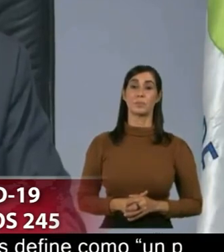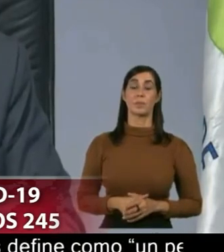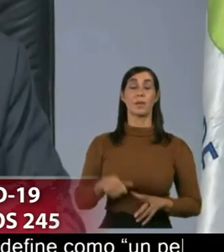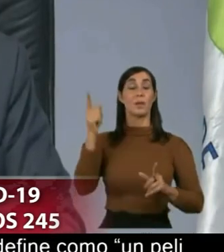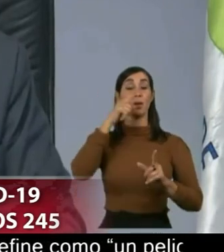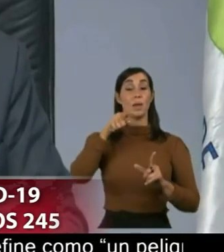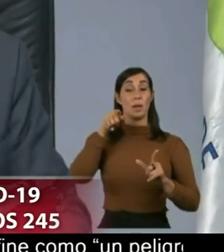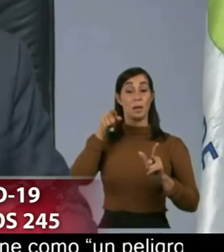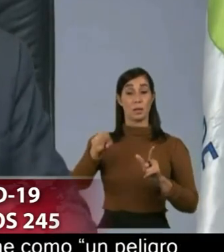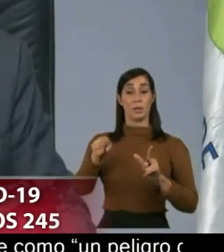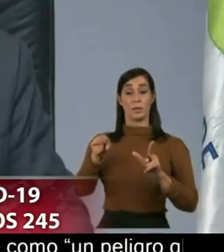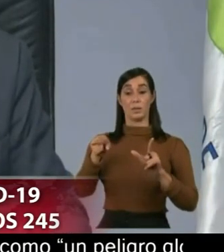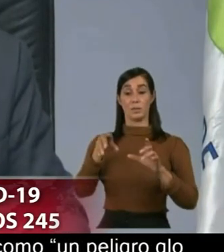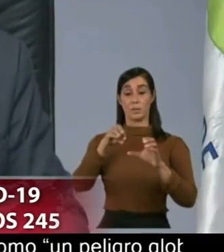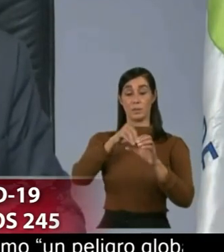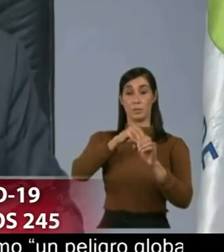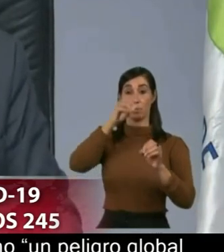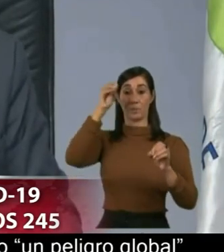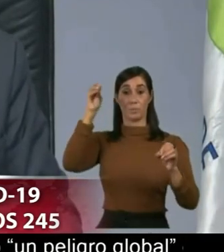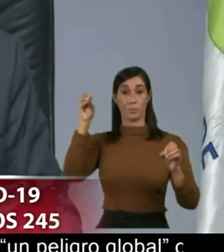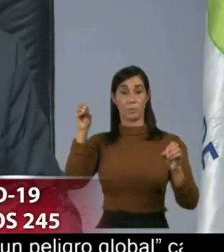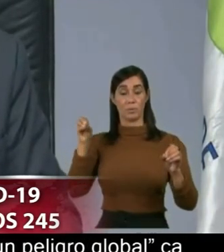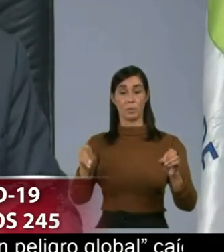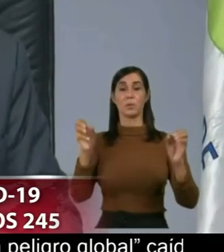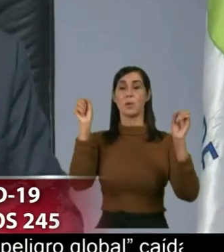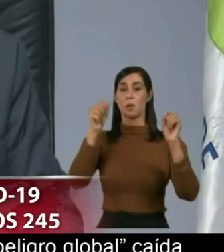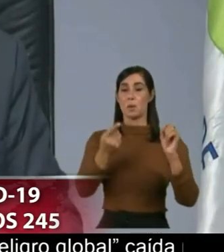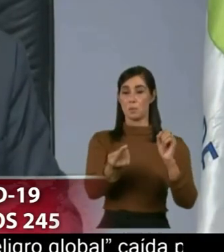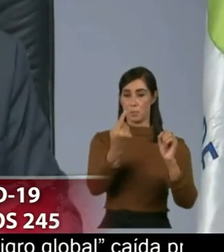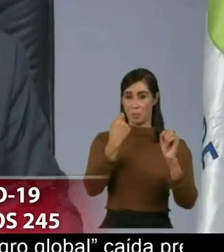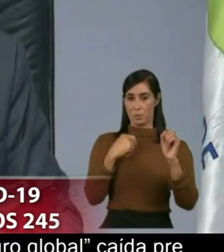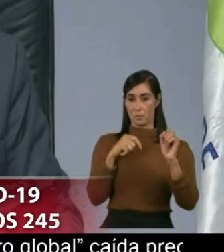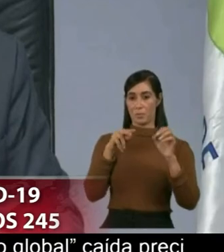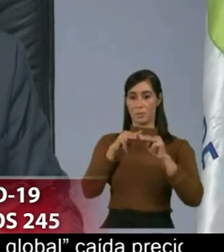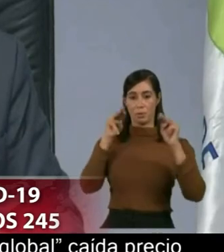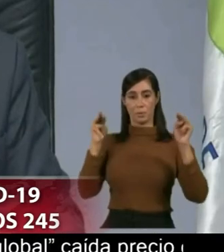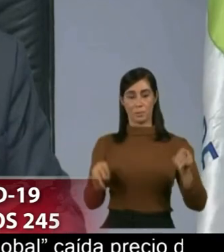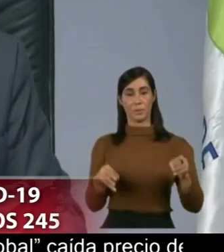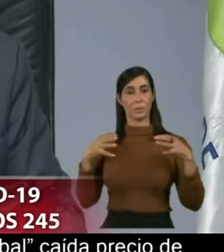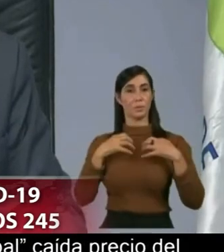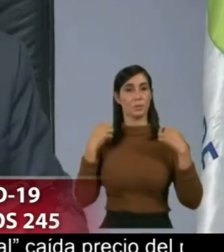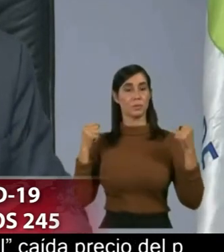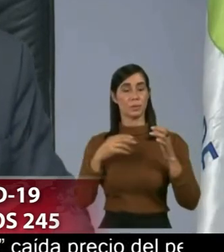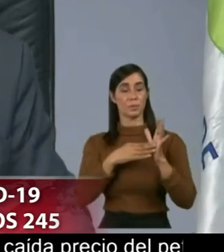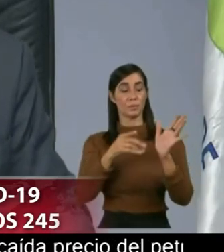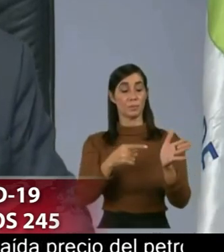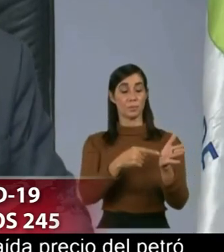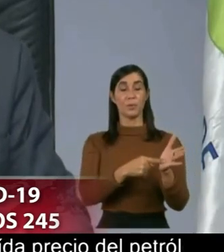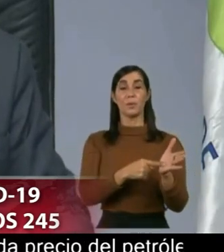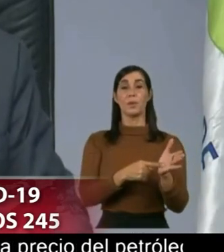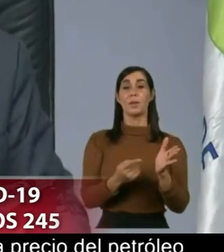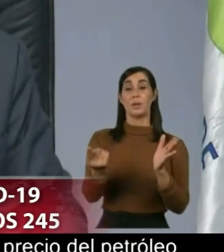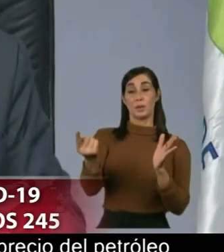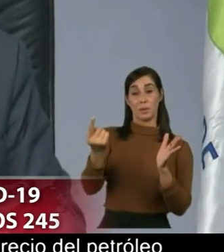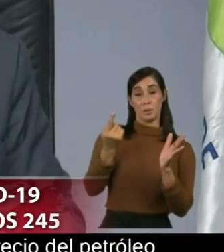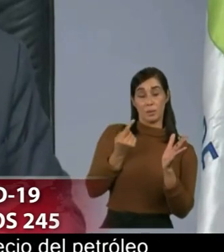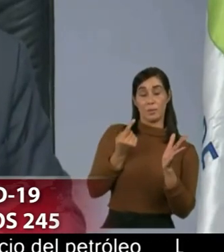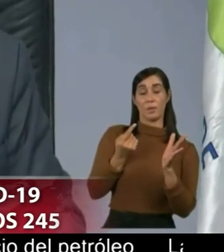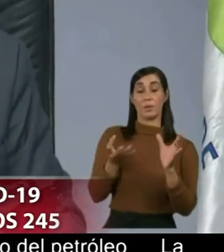incluidos pueden llegar al ministerio de salud pública y le aseguro que serán